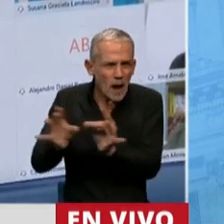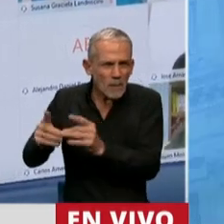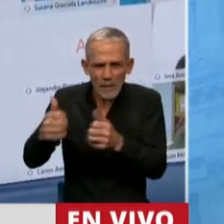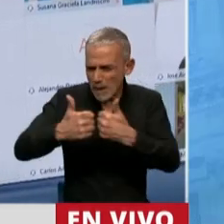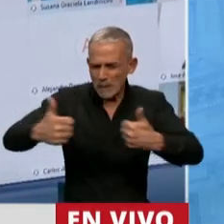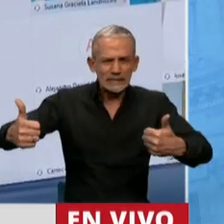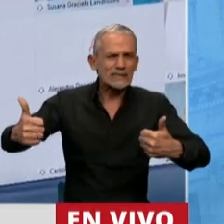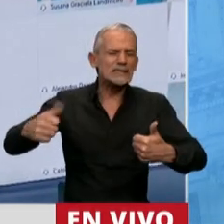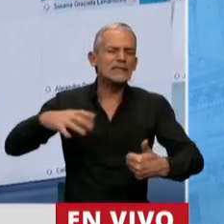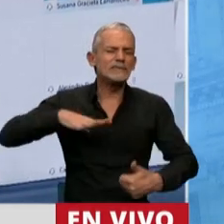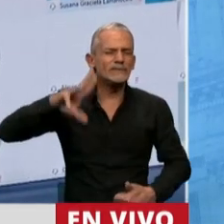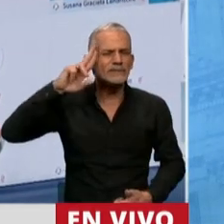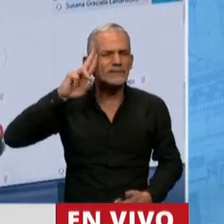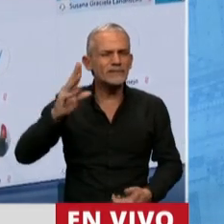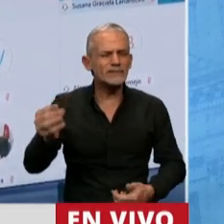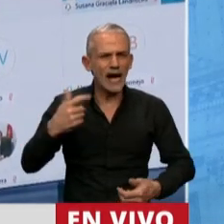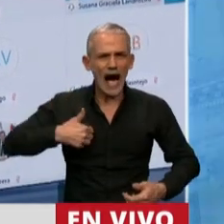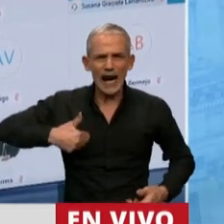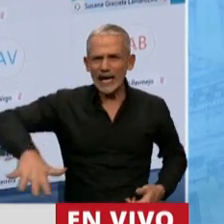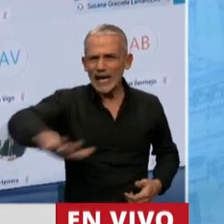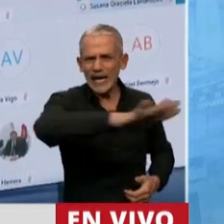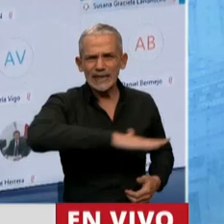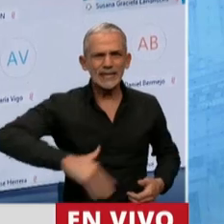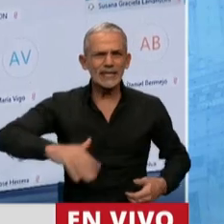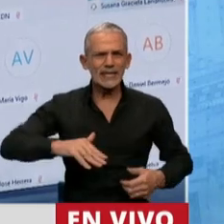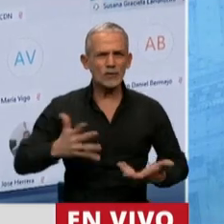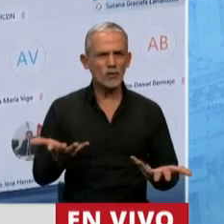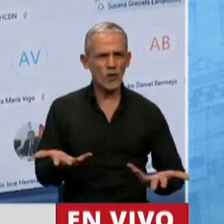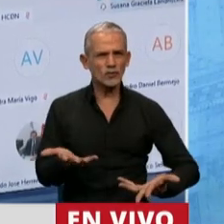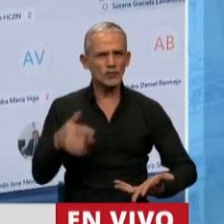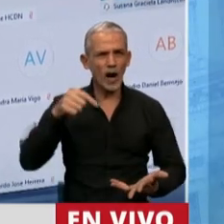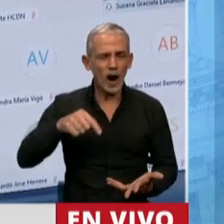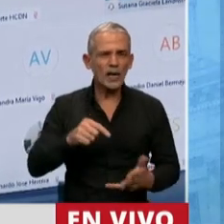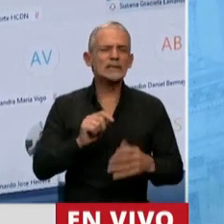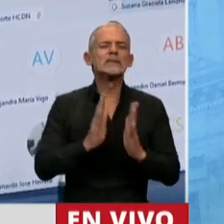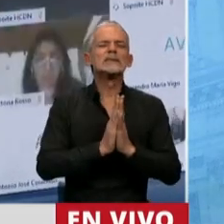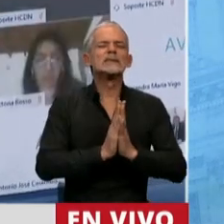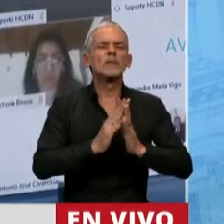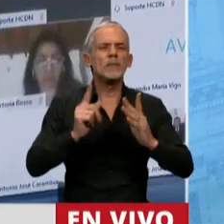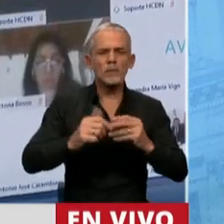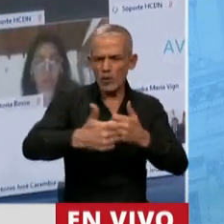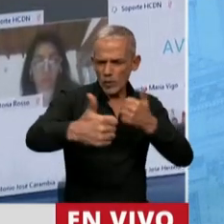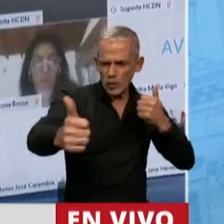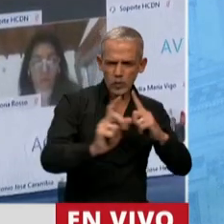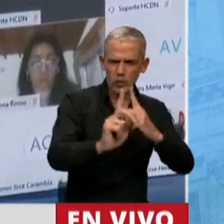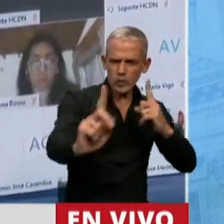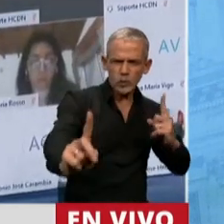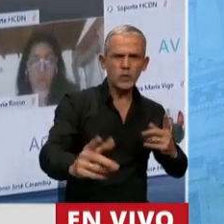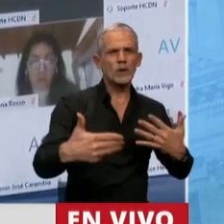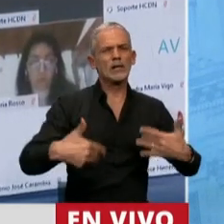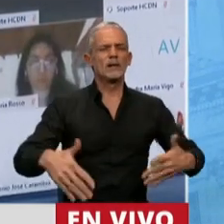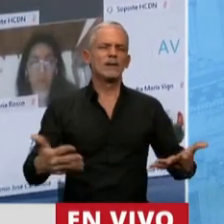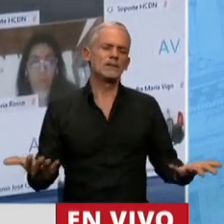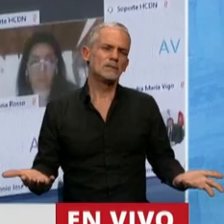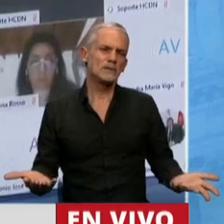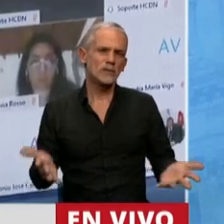es una falta de respeto a los argentinos y a las argentinas que le estamos pidiendo que se cuiden. Un